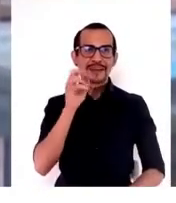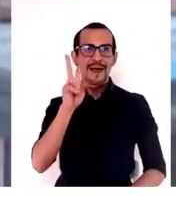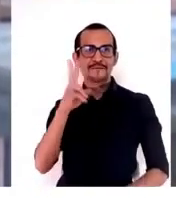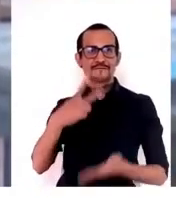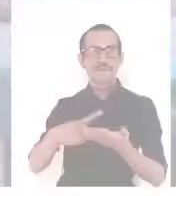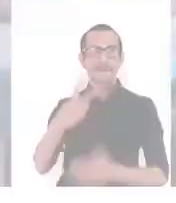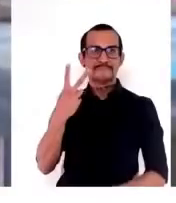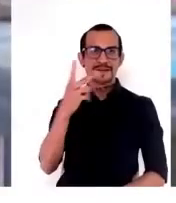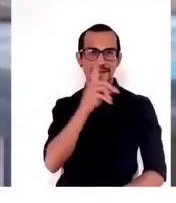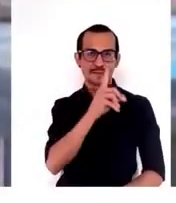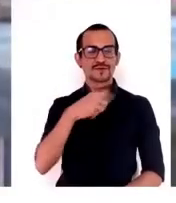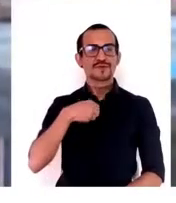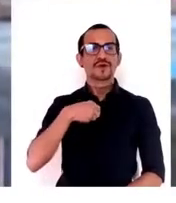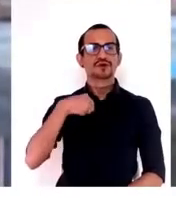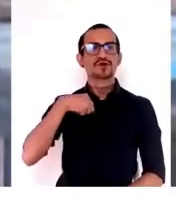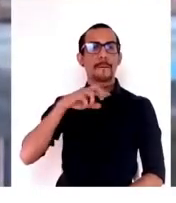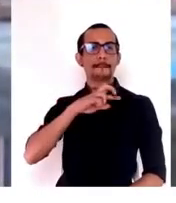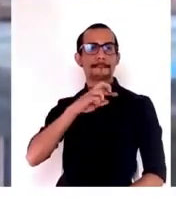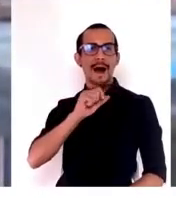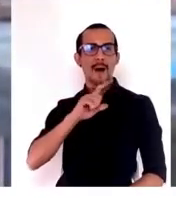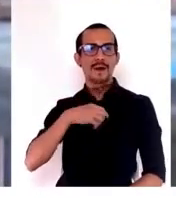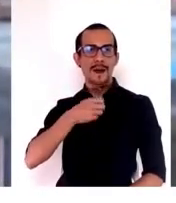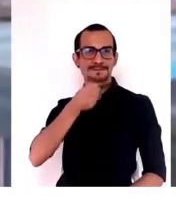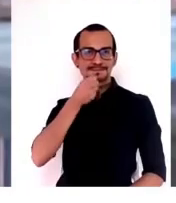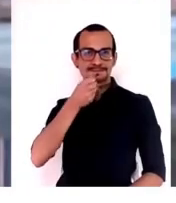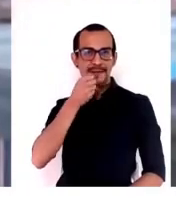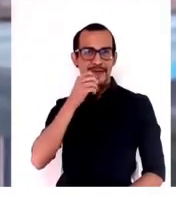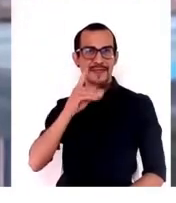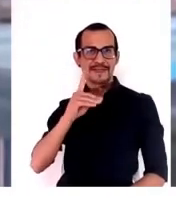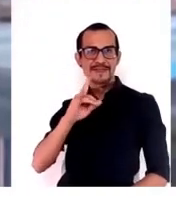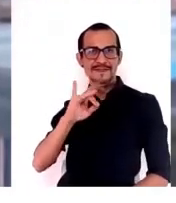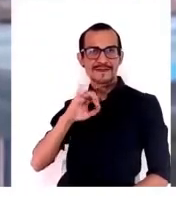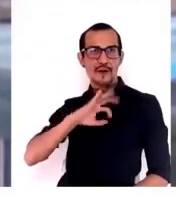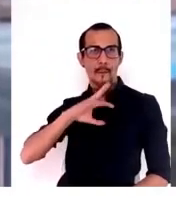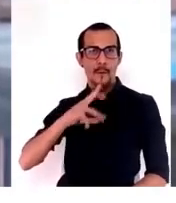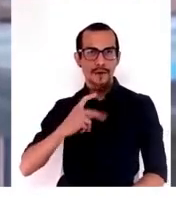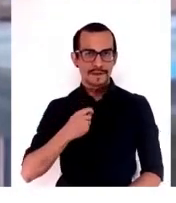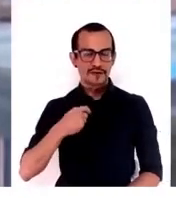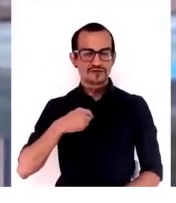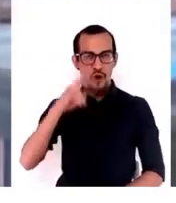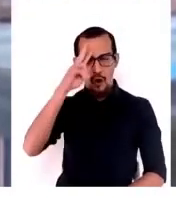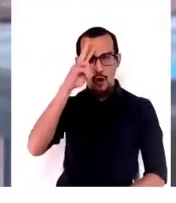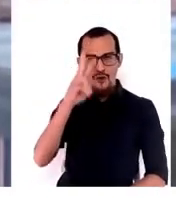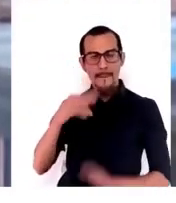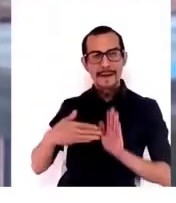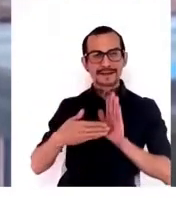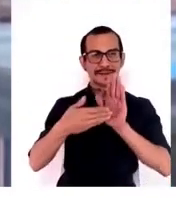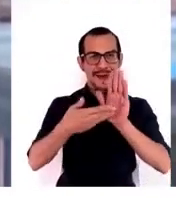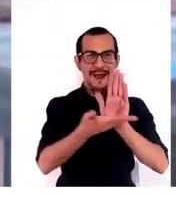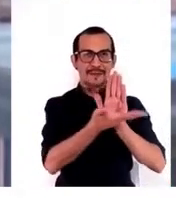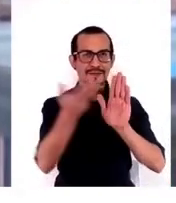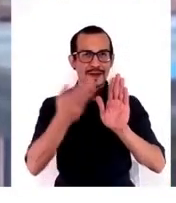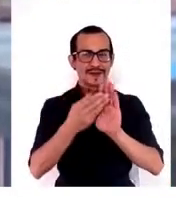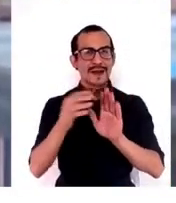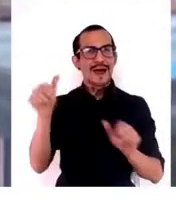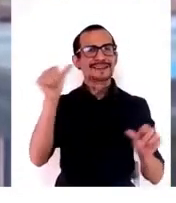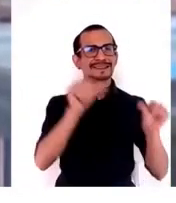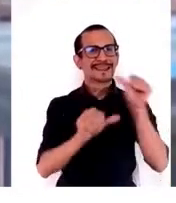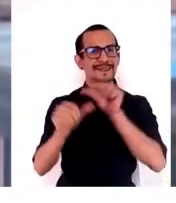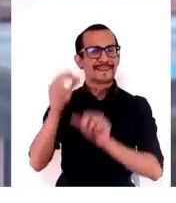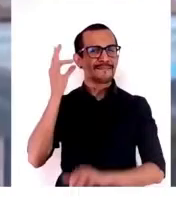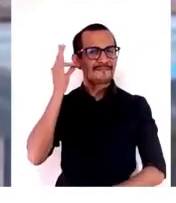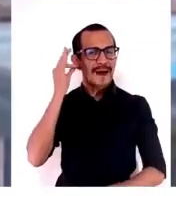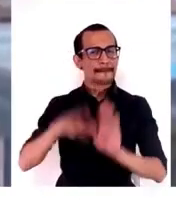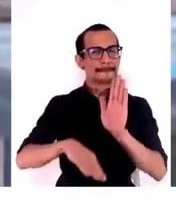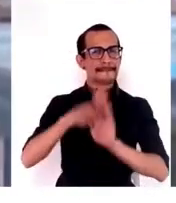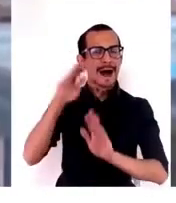Soy Paula Escobar, periodista y académica de la Universidad Diego Portales, y tengo el honor de presentarles a ustedes a una de las científicas más